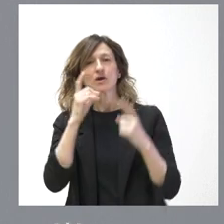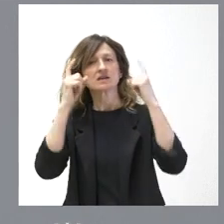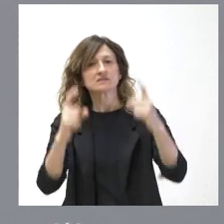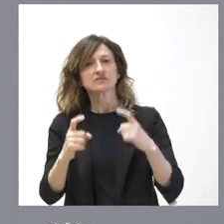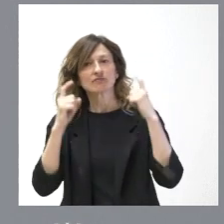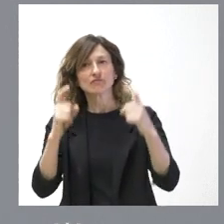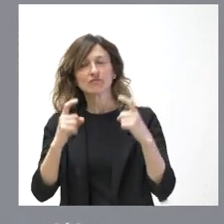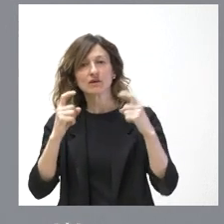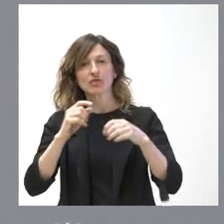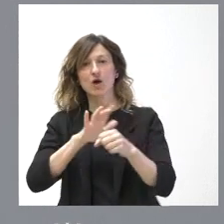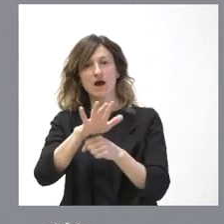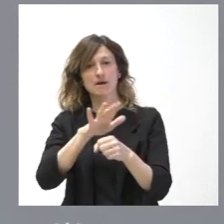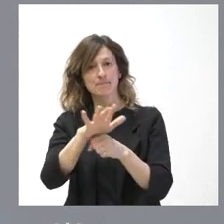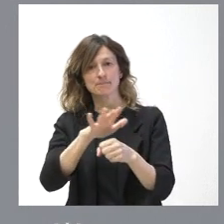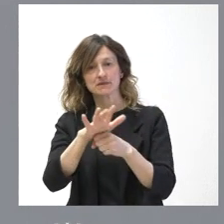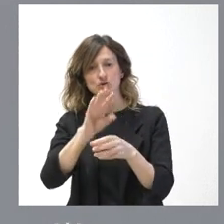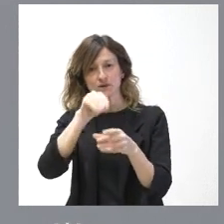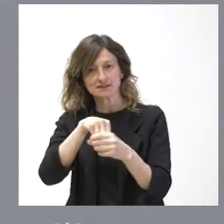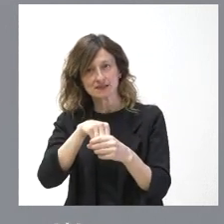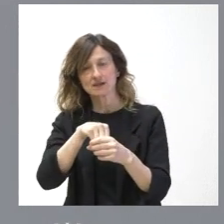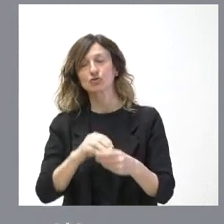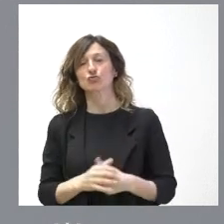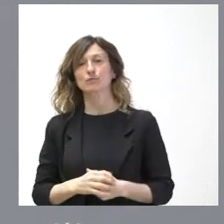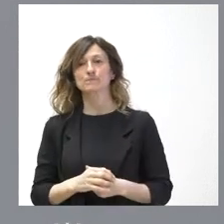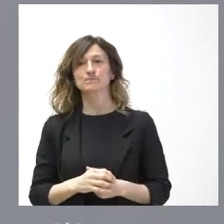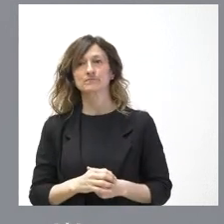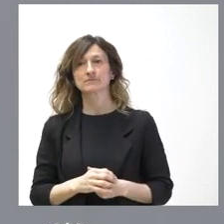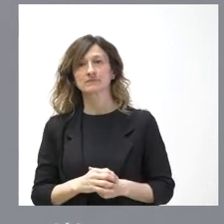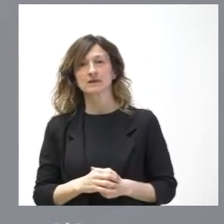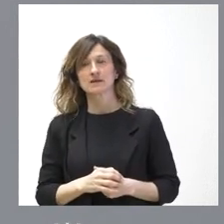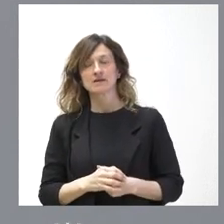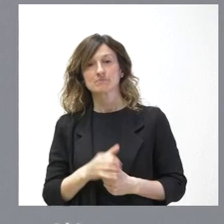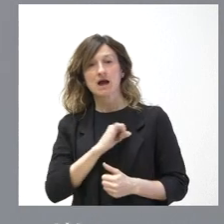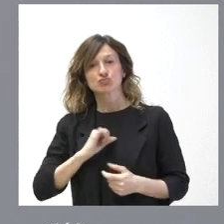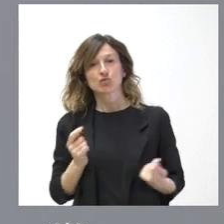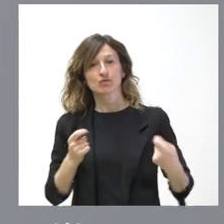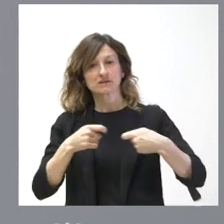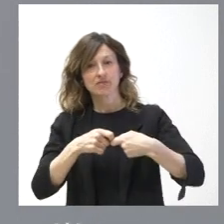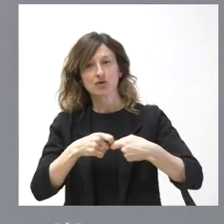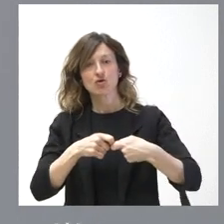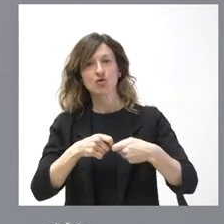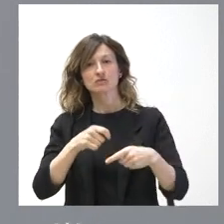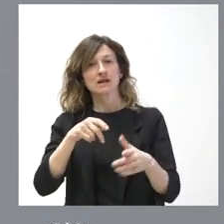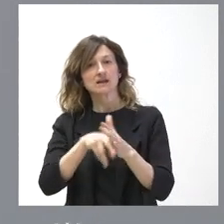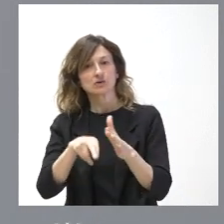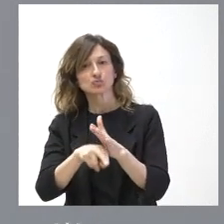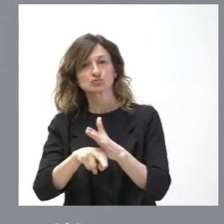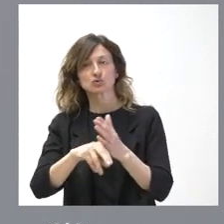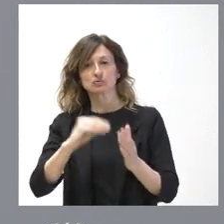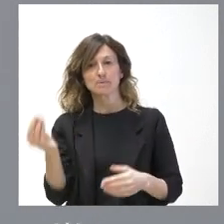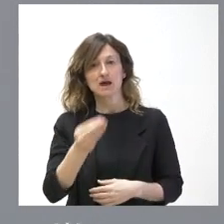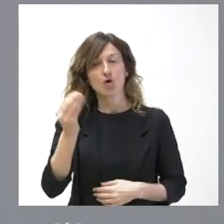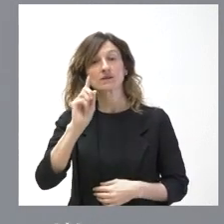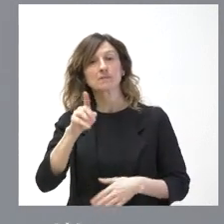fundamentalmente en el ámbito interno, en la autoconcertación, en la mejor dotación de medios y recursos, pero también en